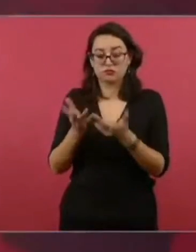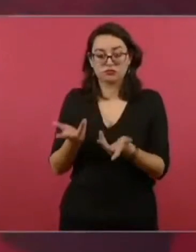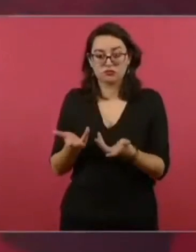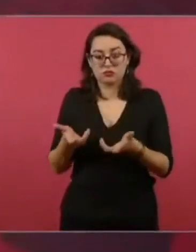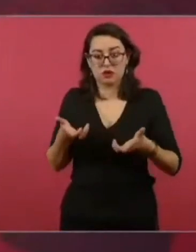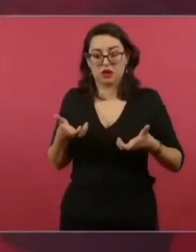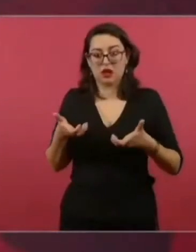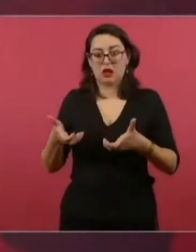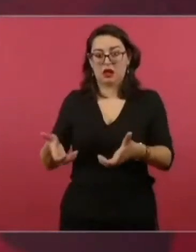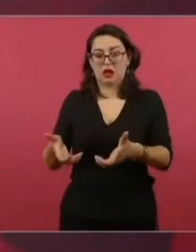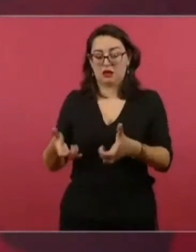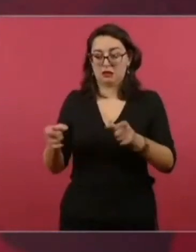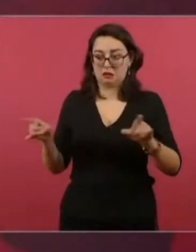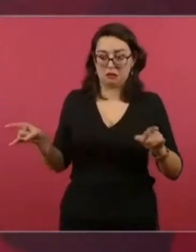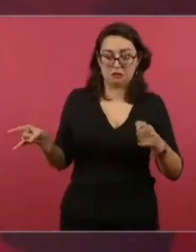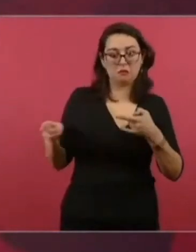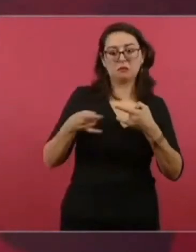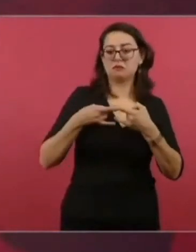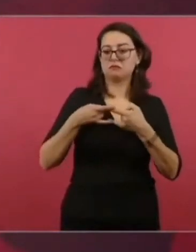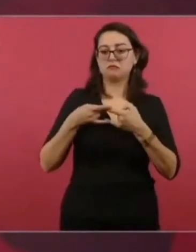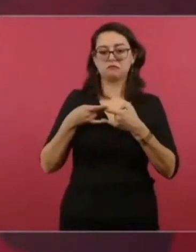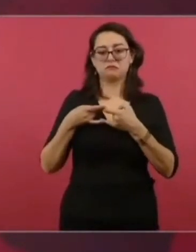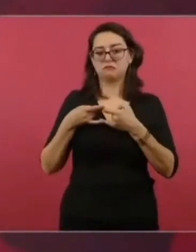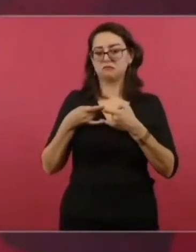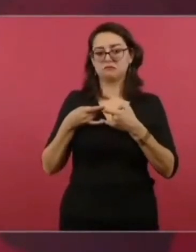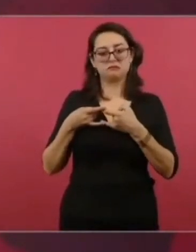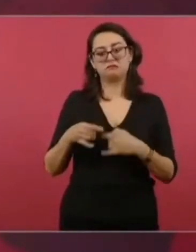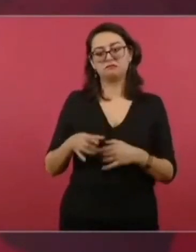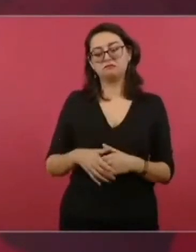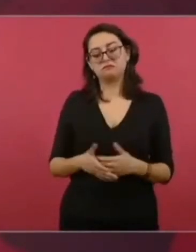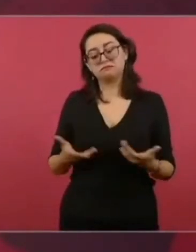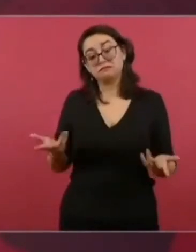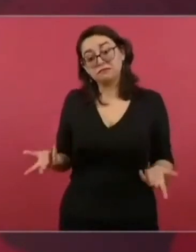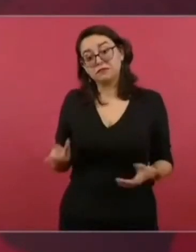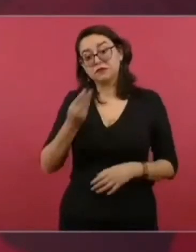padecer un poco.